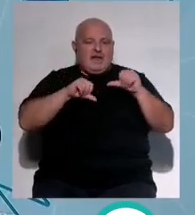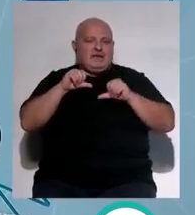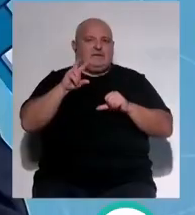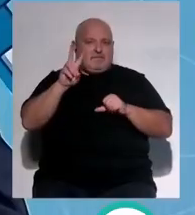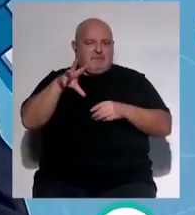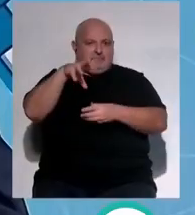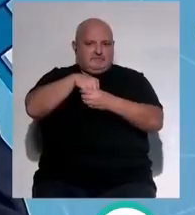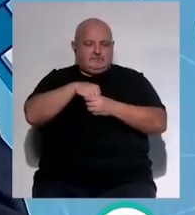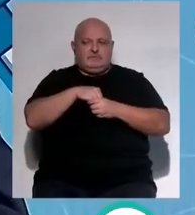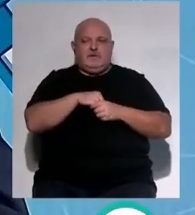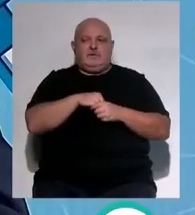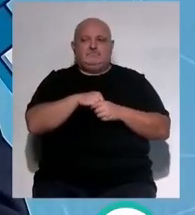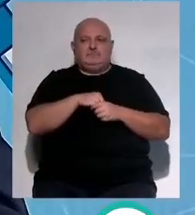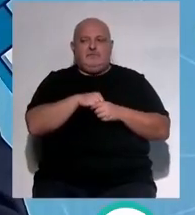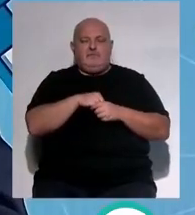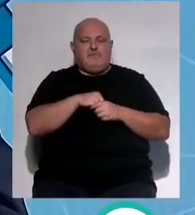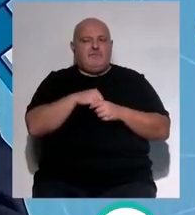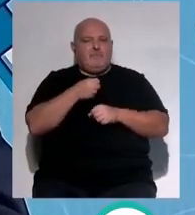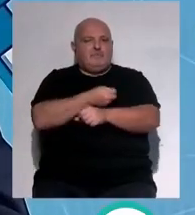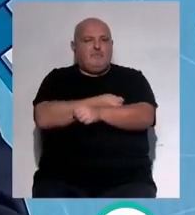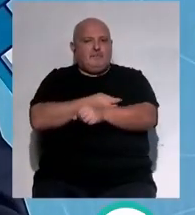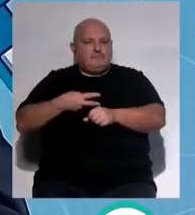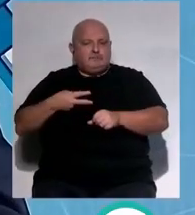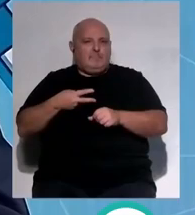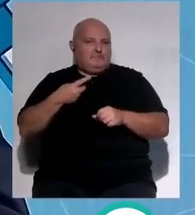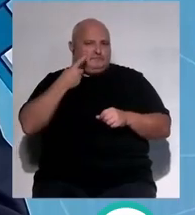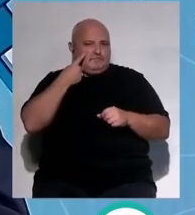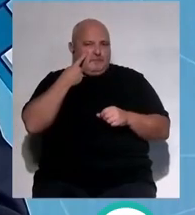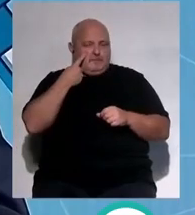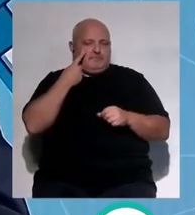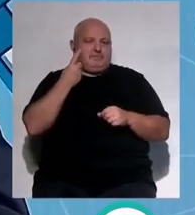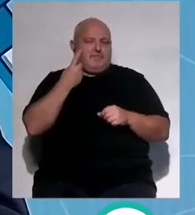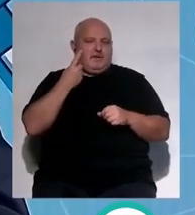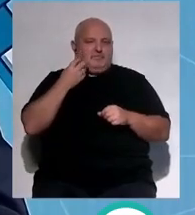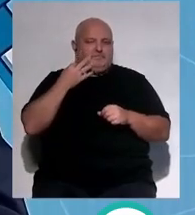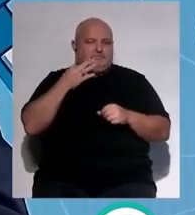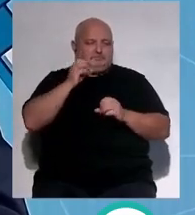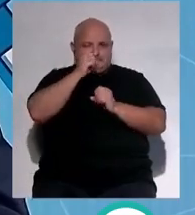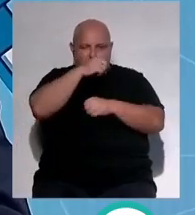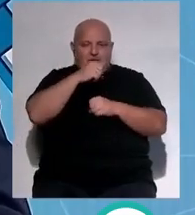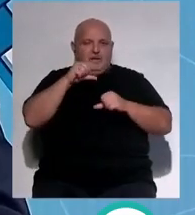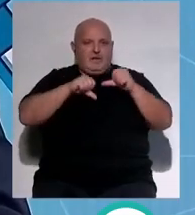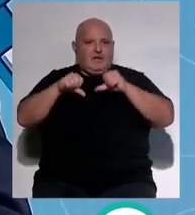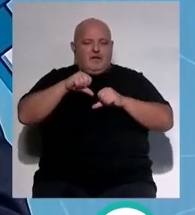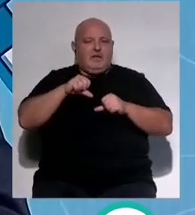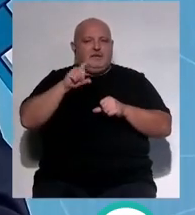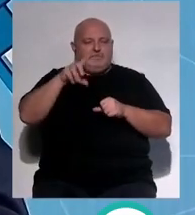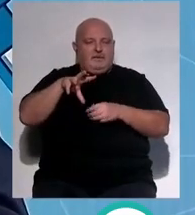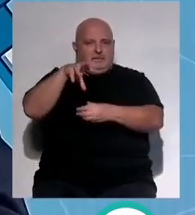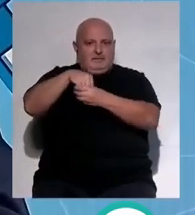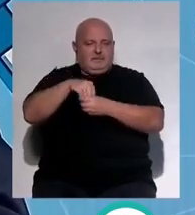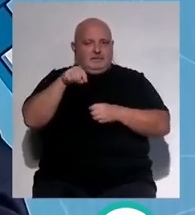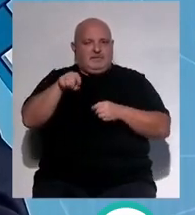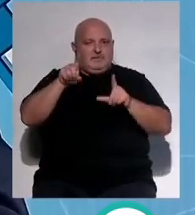también toda la toma de muestras que tiene que realizar el laboratorio se están haciendo en